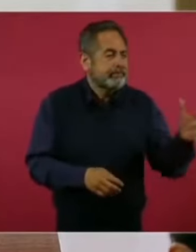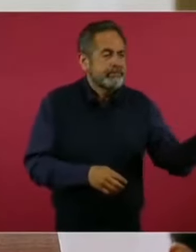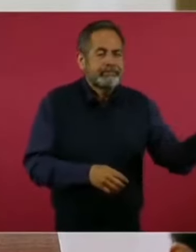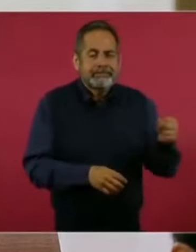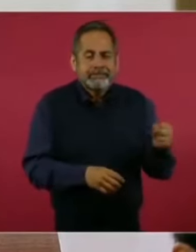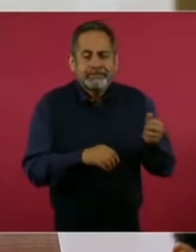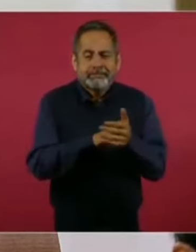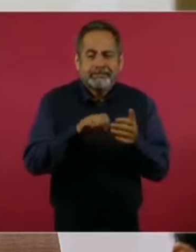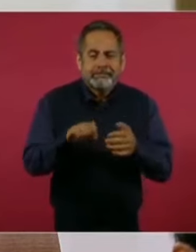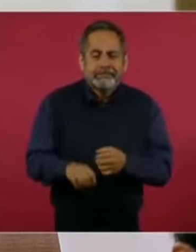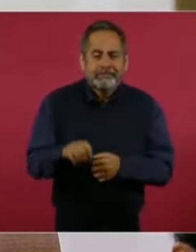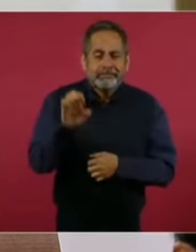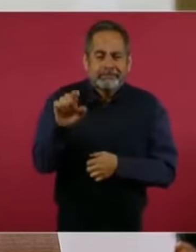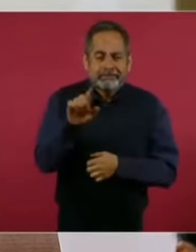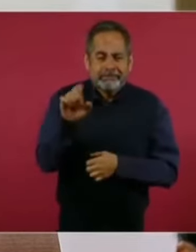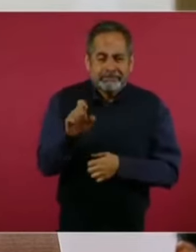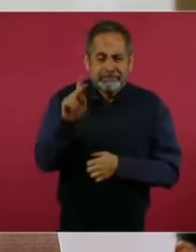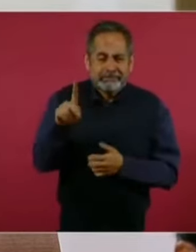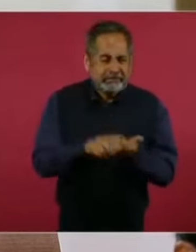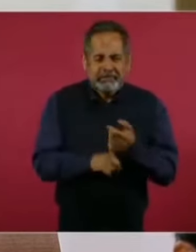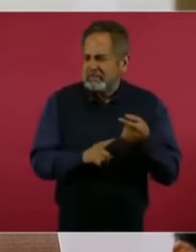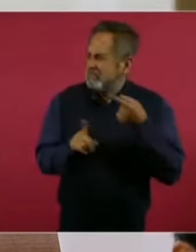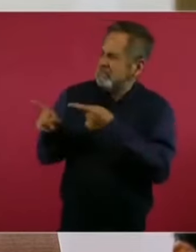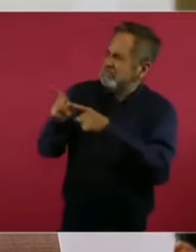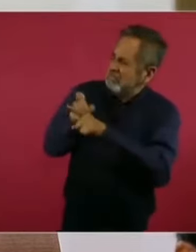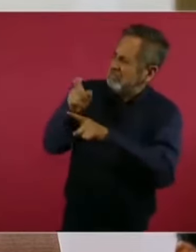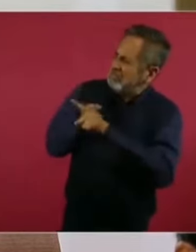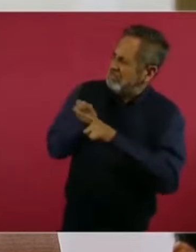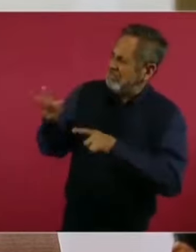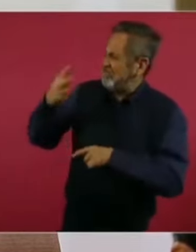para decir que ya es una dictadura México.